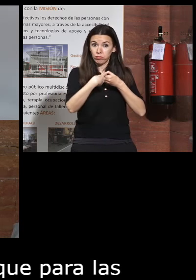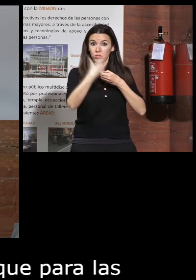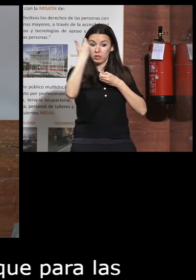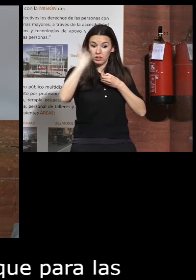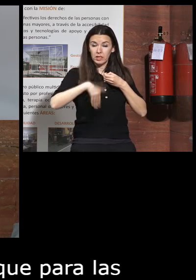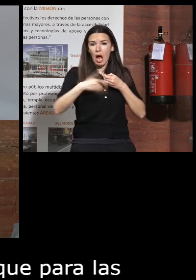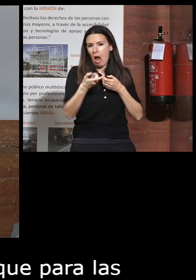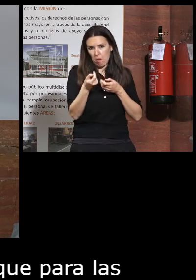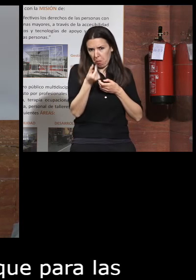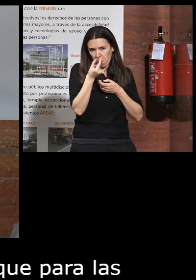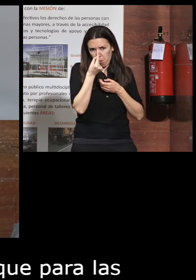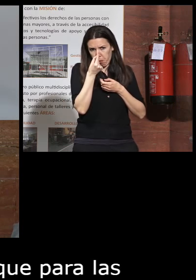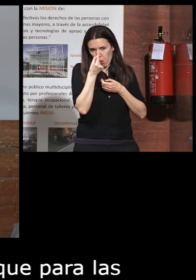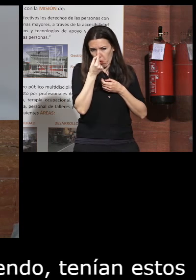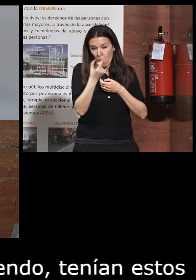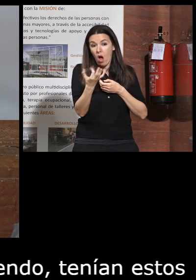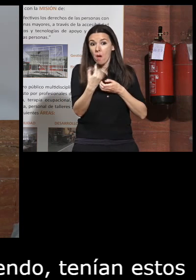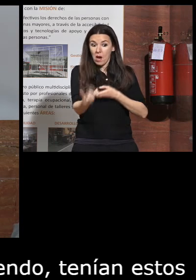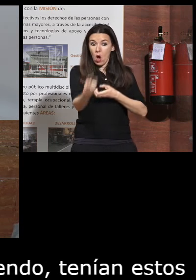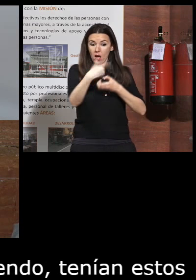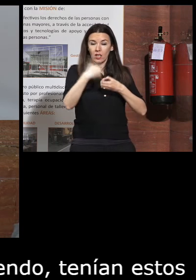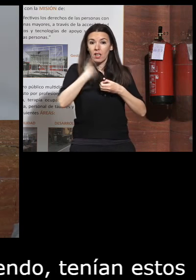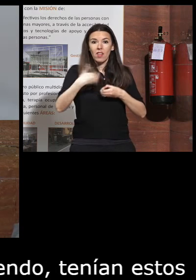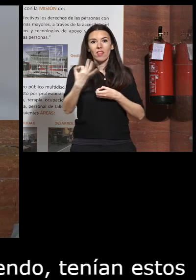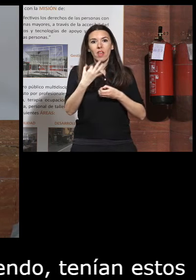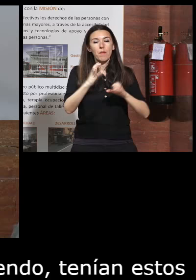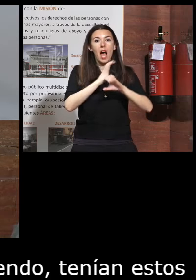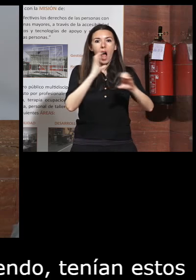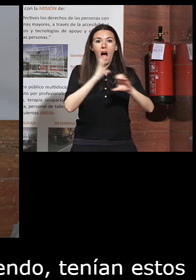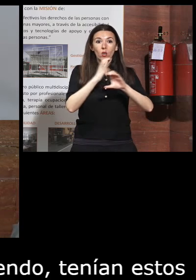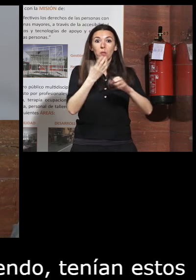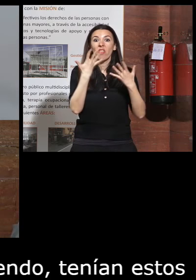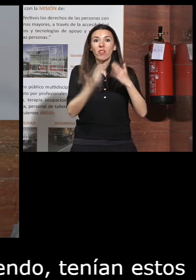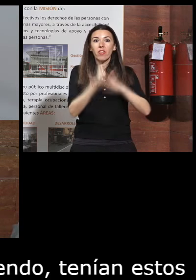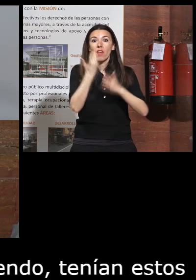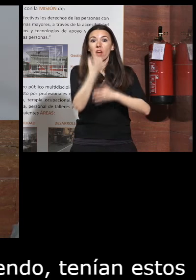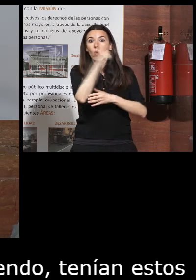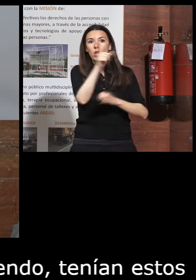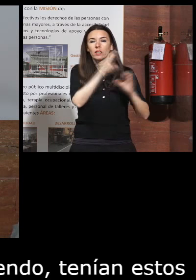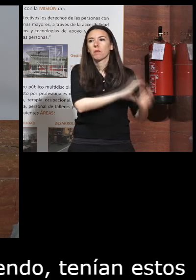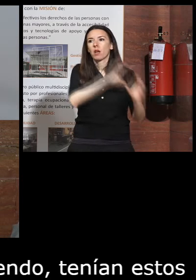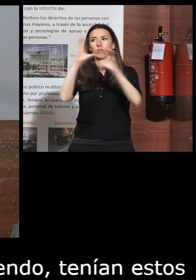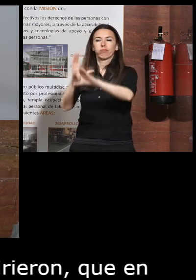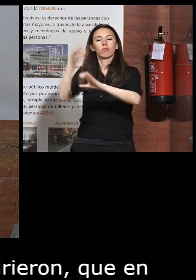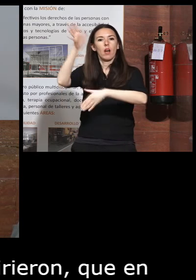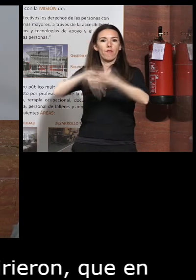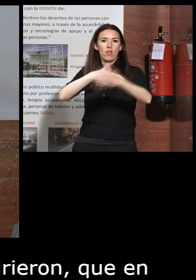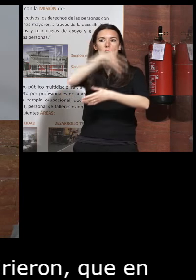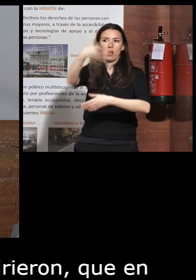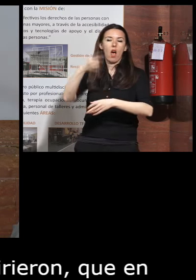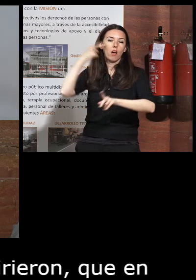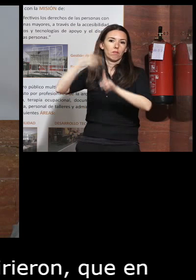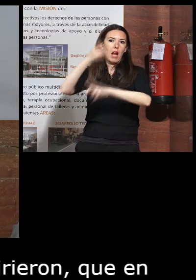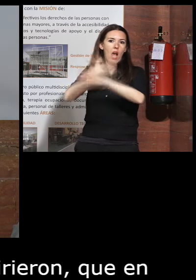principio eran muy poquitos tenían que ceder los autobuses durante esos 10 días o en la semana a Barcelona para las